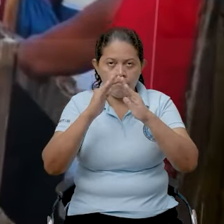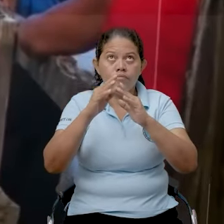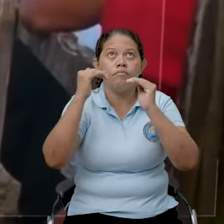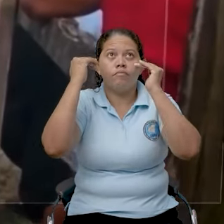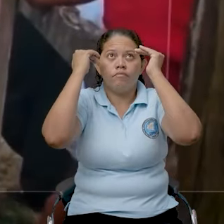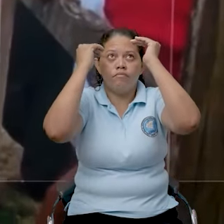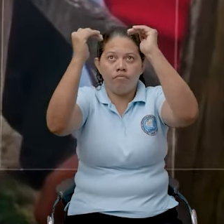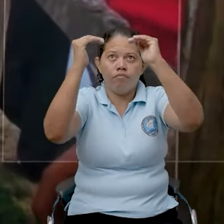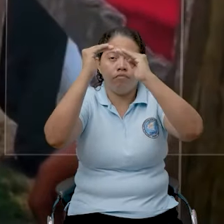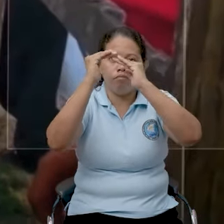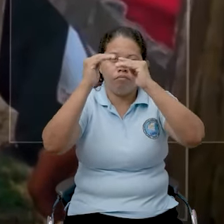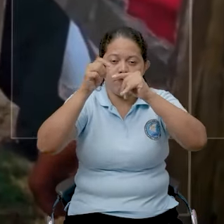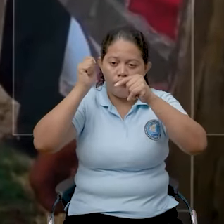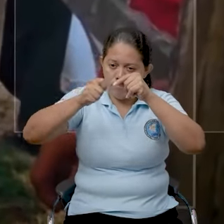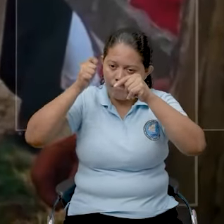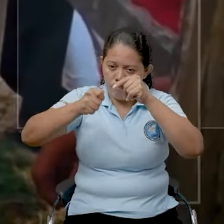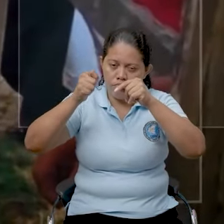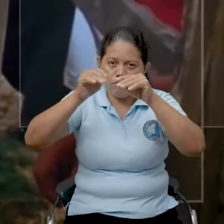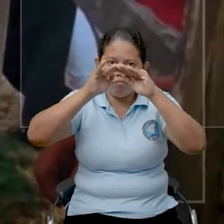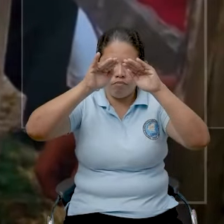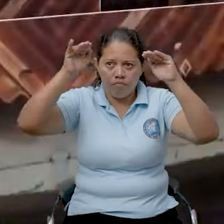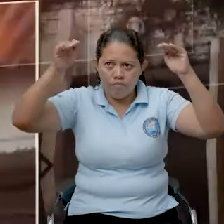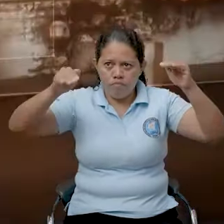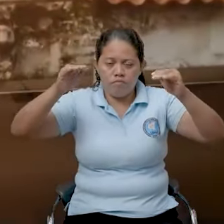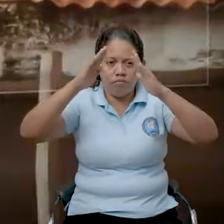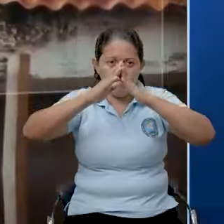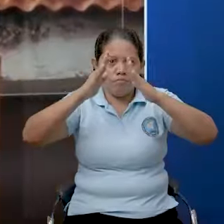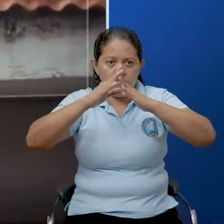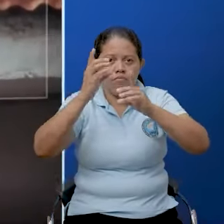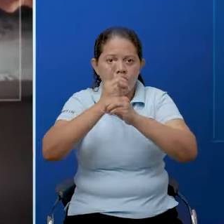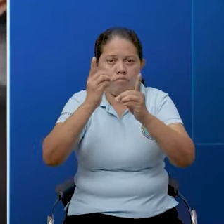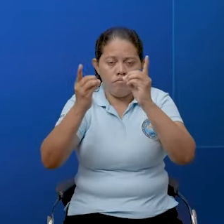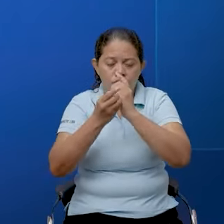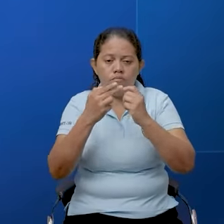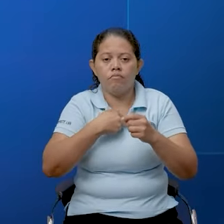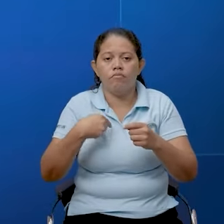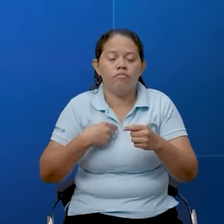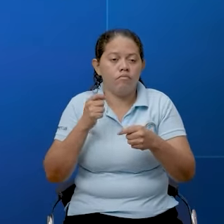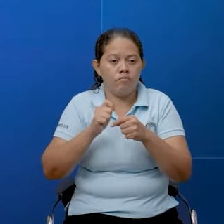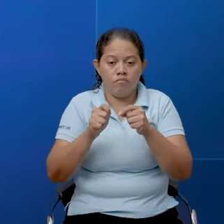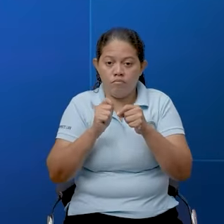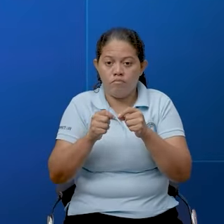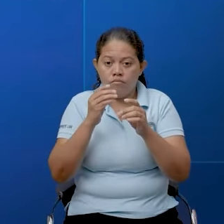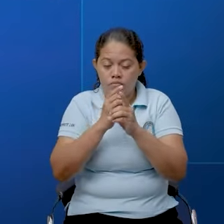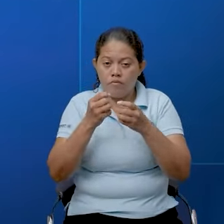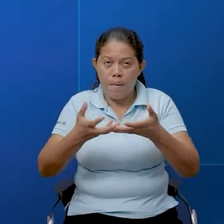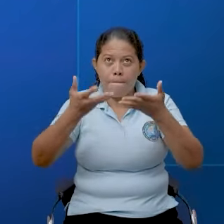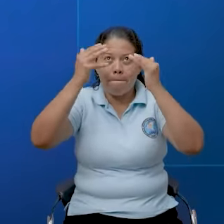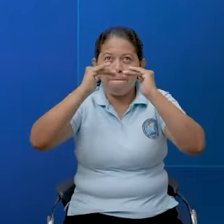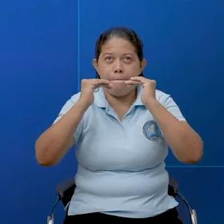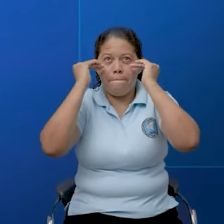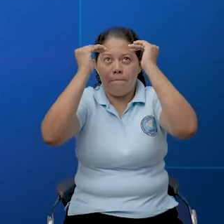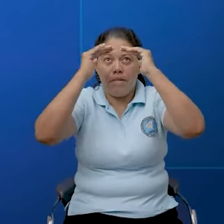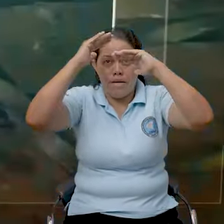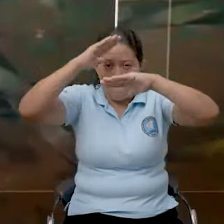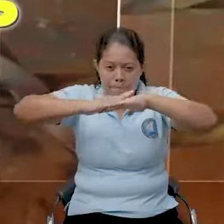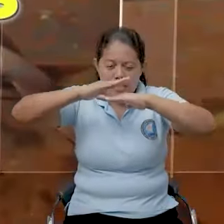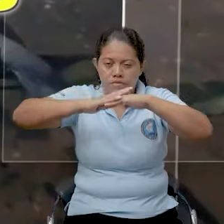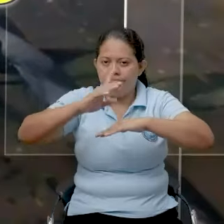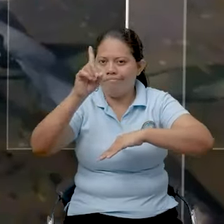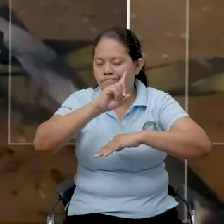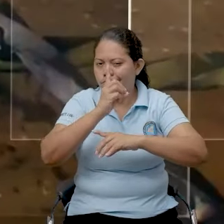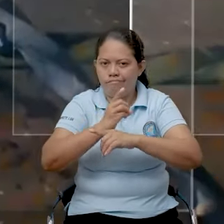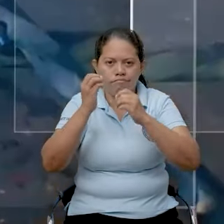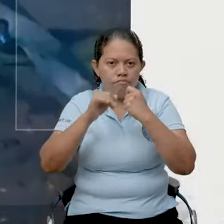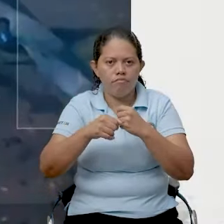revisemos los techos y reclavemos el CIN de la vivienda si es necesario. Evitemos colocar objetos pesados sobre el techo de la vivienda.